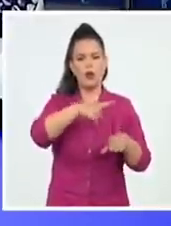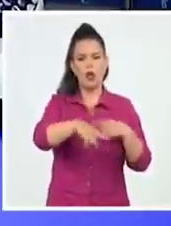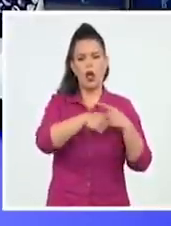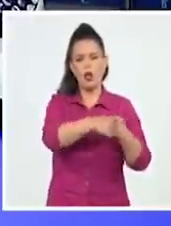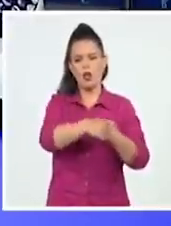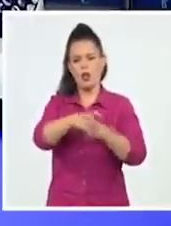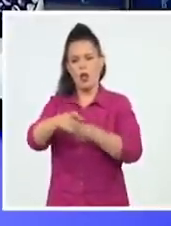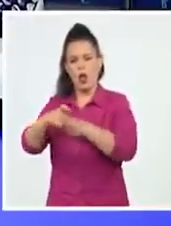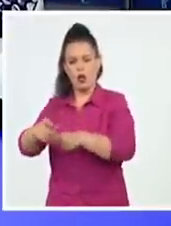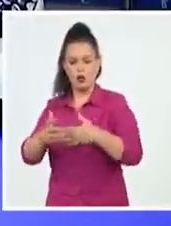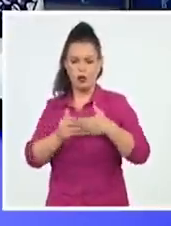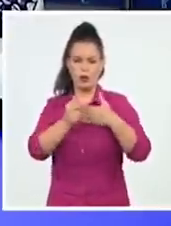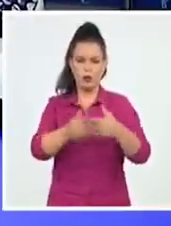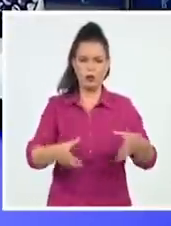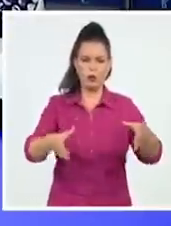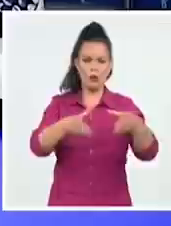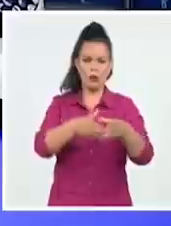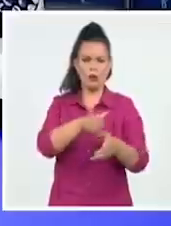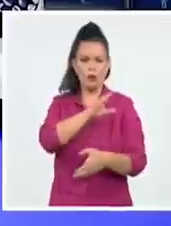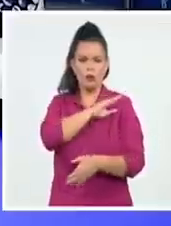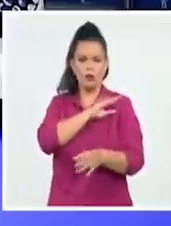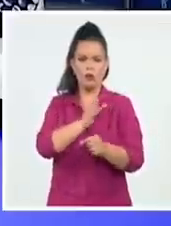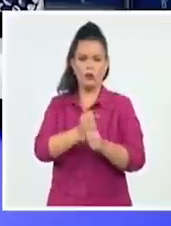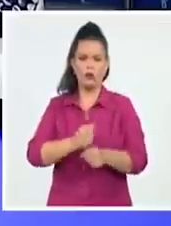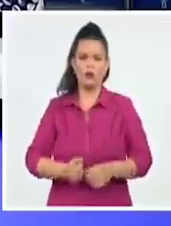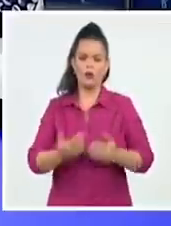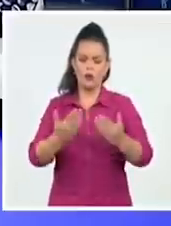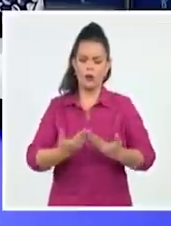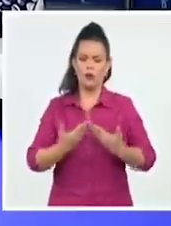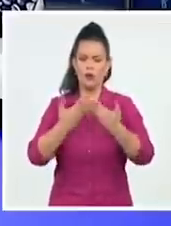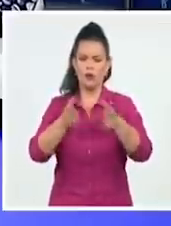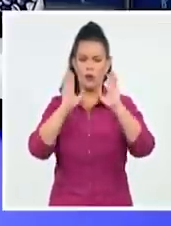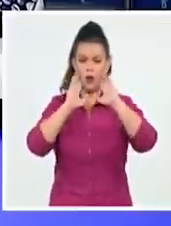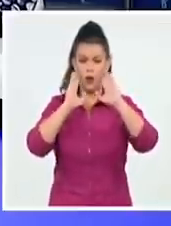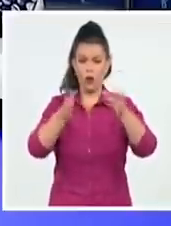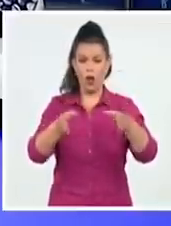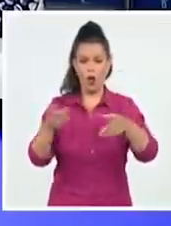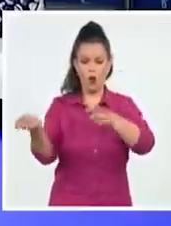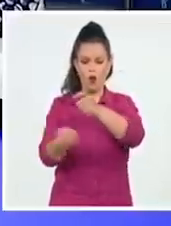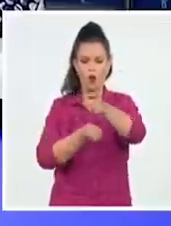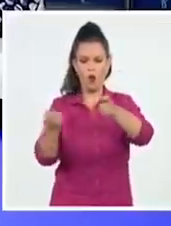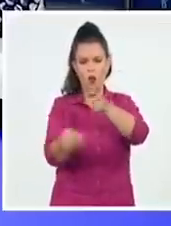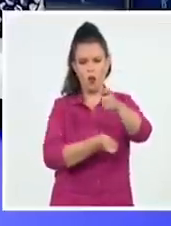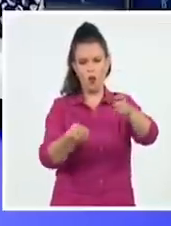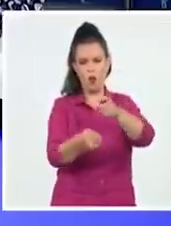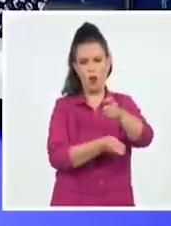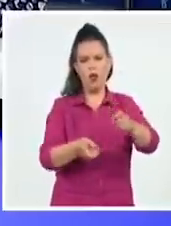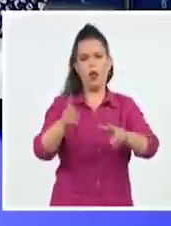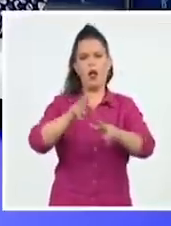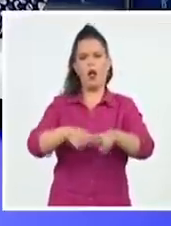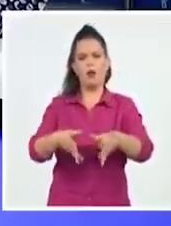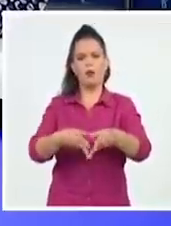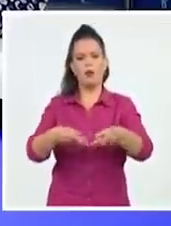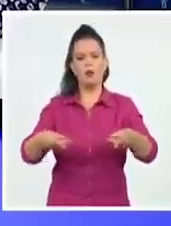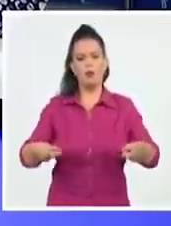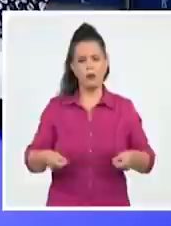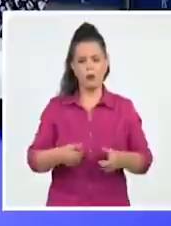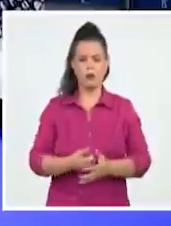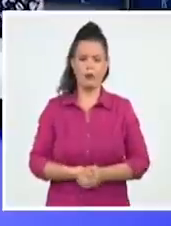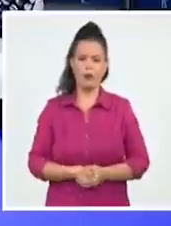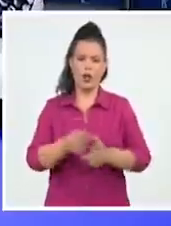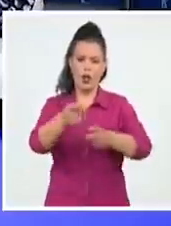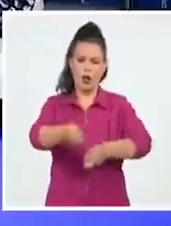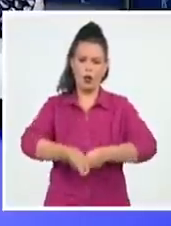Se vinculó a la agricultura y en particular al corte de la caña. En 1961 se desmoviliza y pasa a cumplir